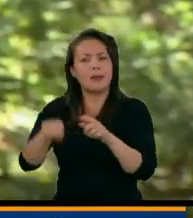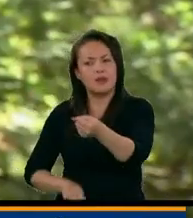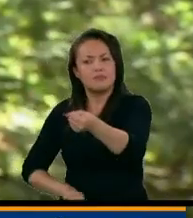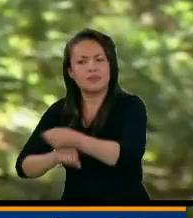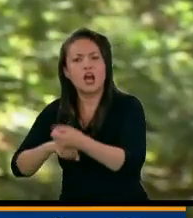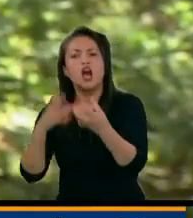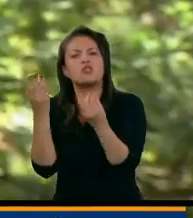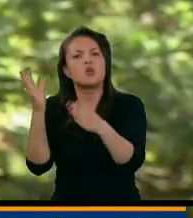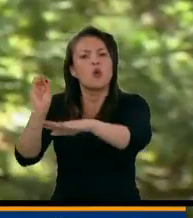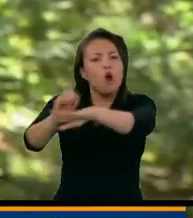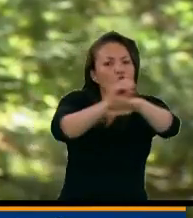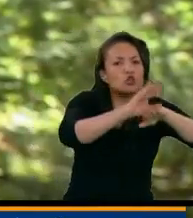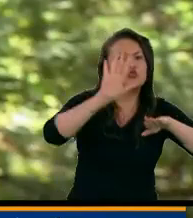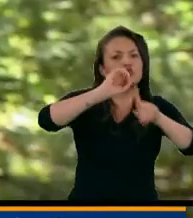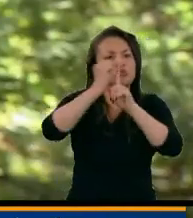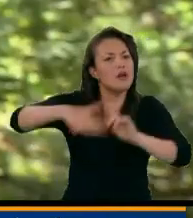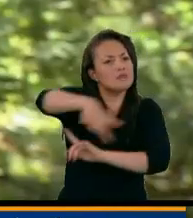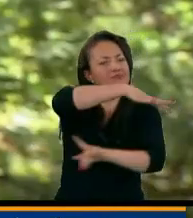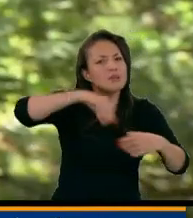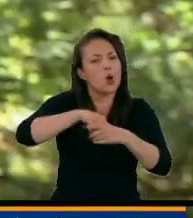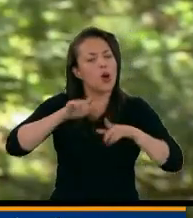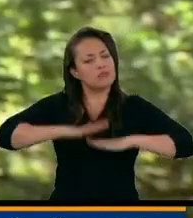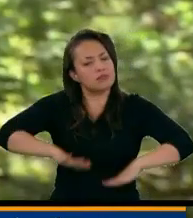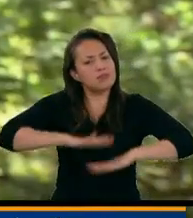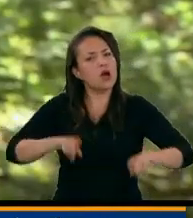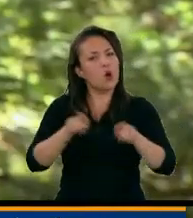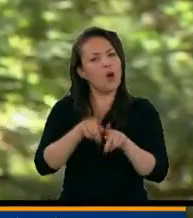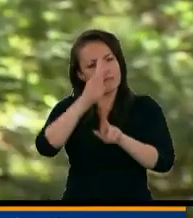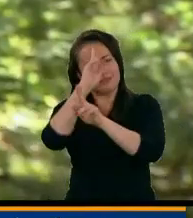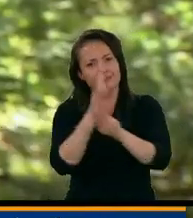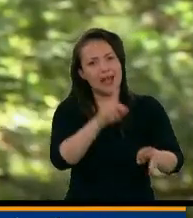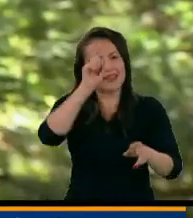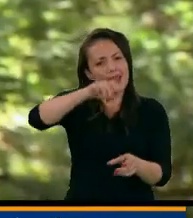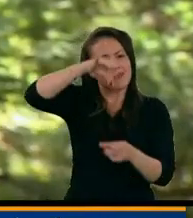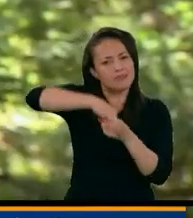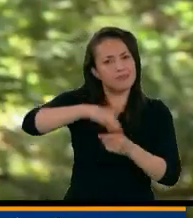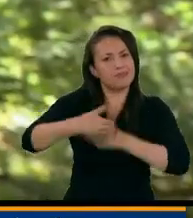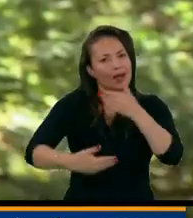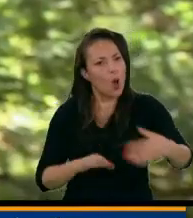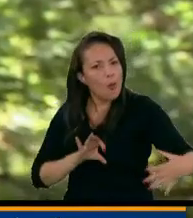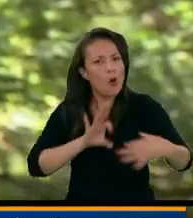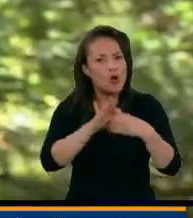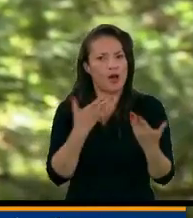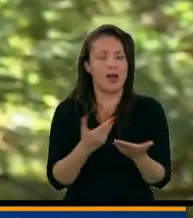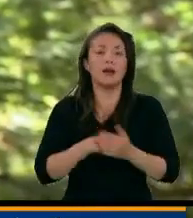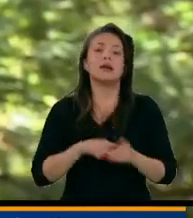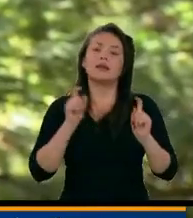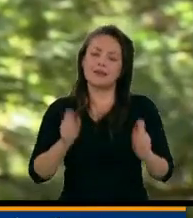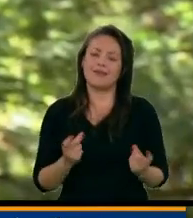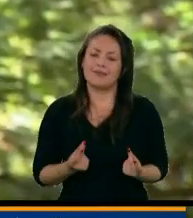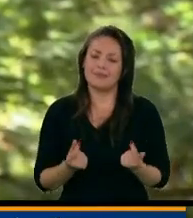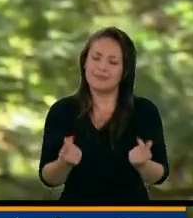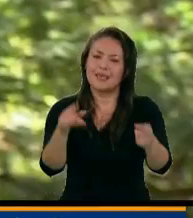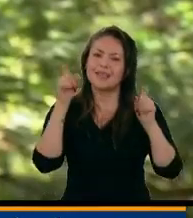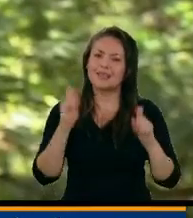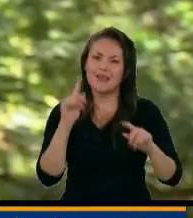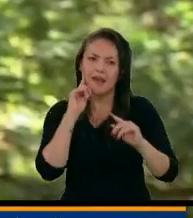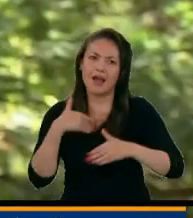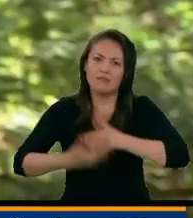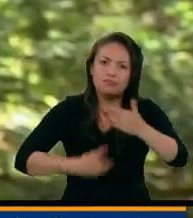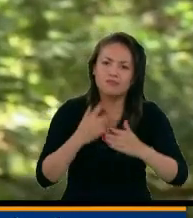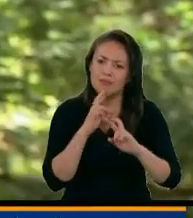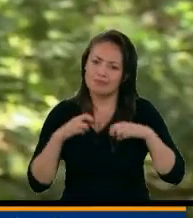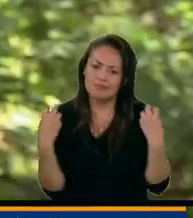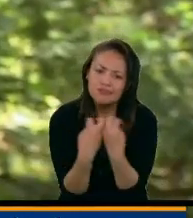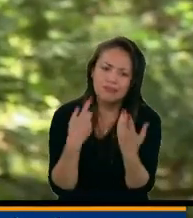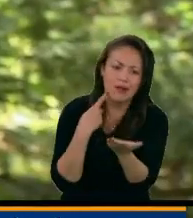ambiente de tranquilidad, de convivencia en el periodo electoral. Y que se agilicen conversaciones y mesas para que